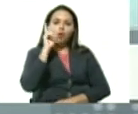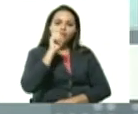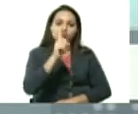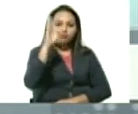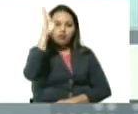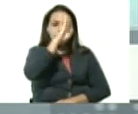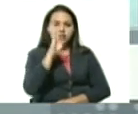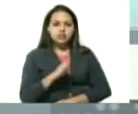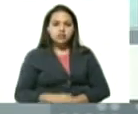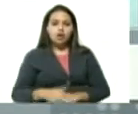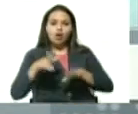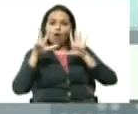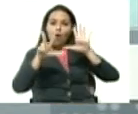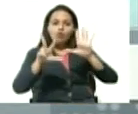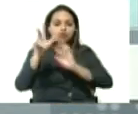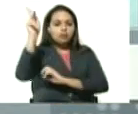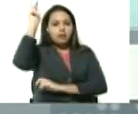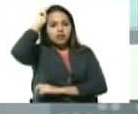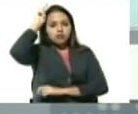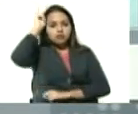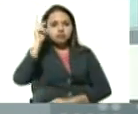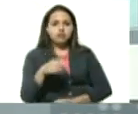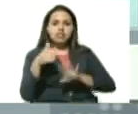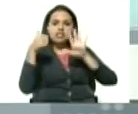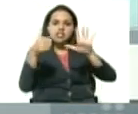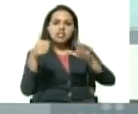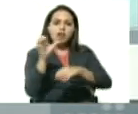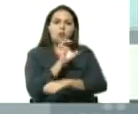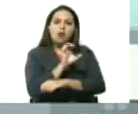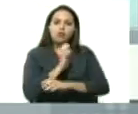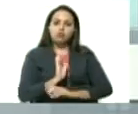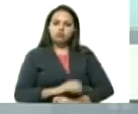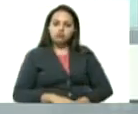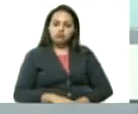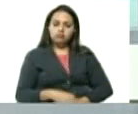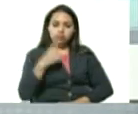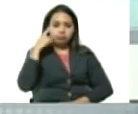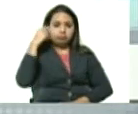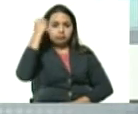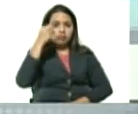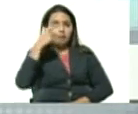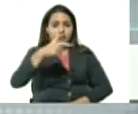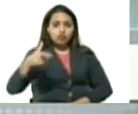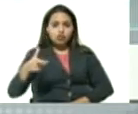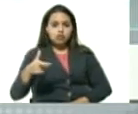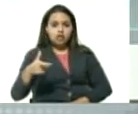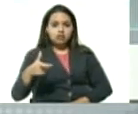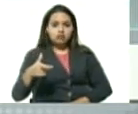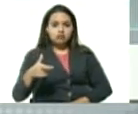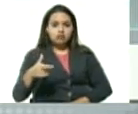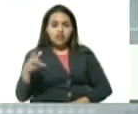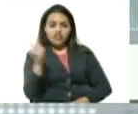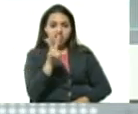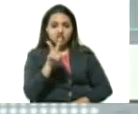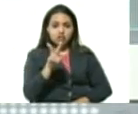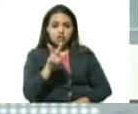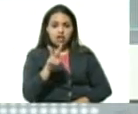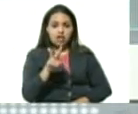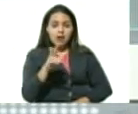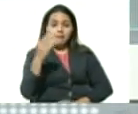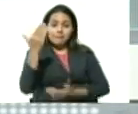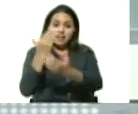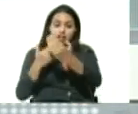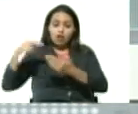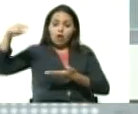8 de Perú y 6 de Ecuador imagínense ustedes son compatriotas con nacionales que se han venido caminando de